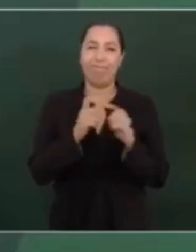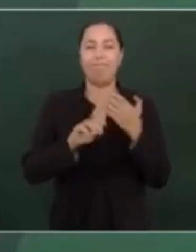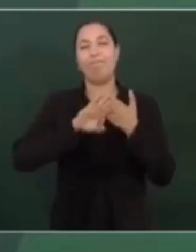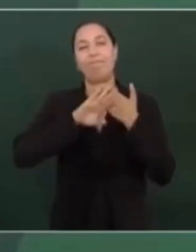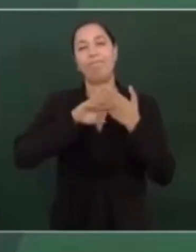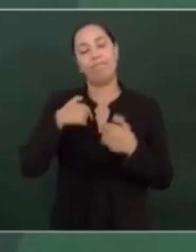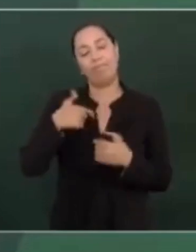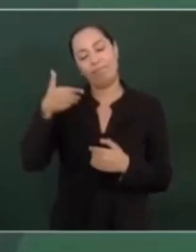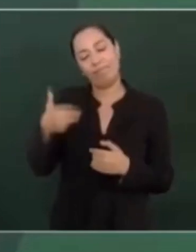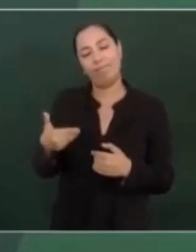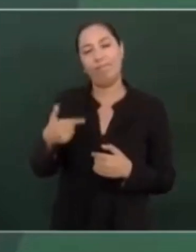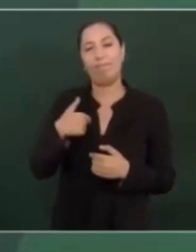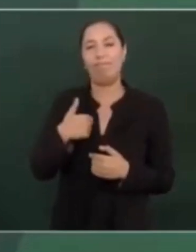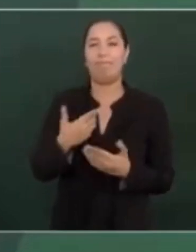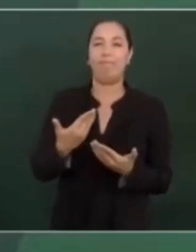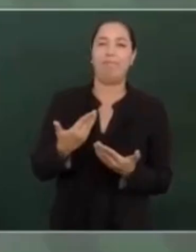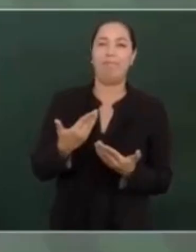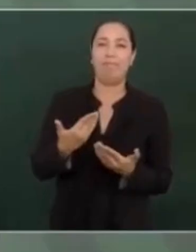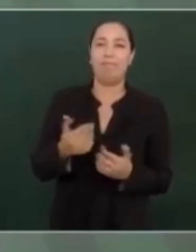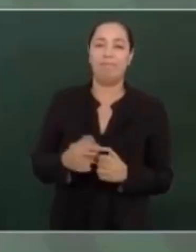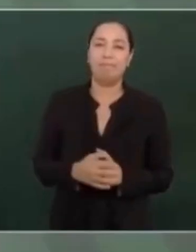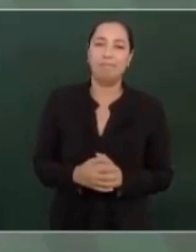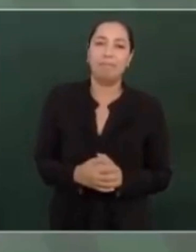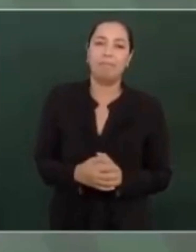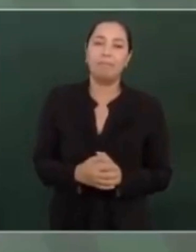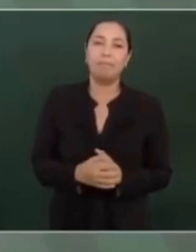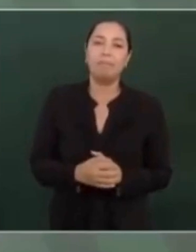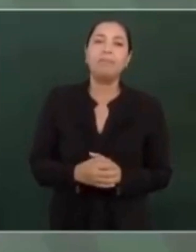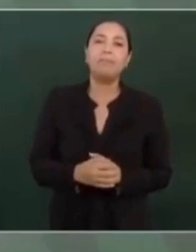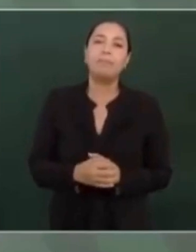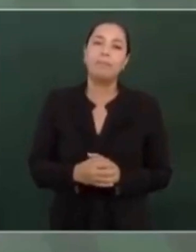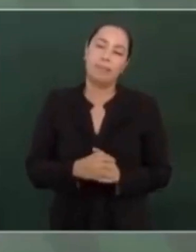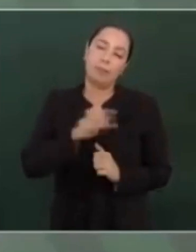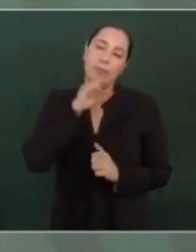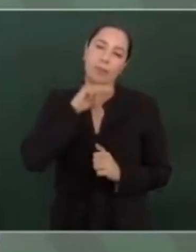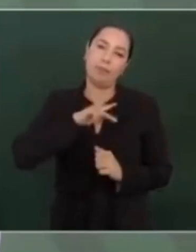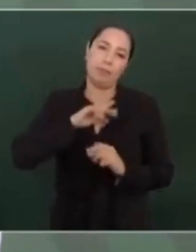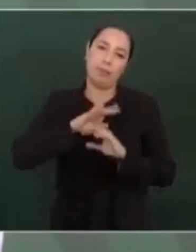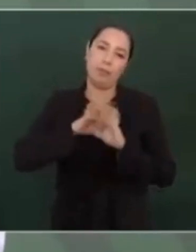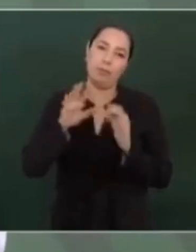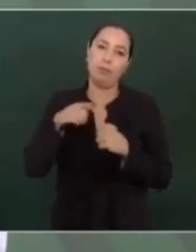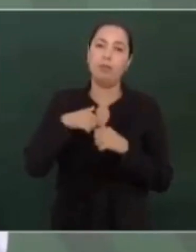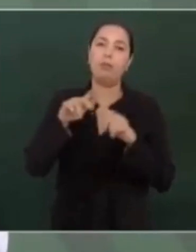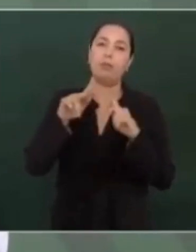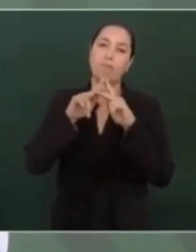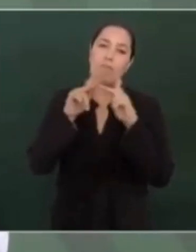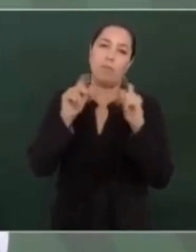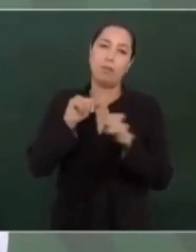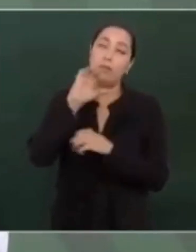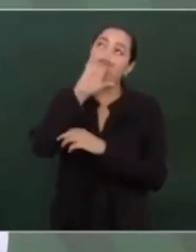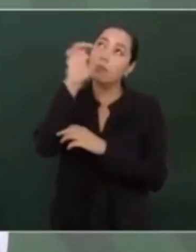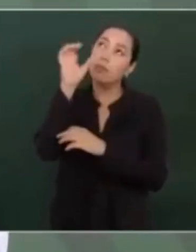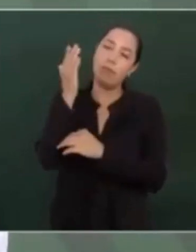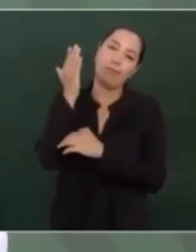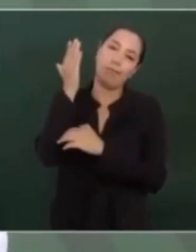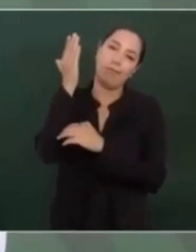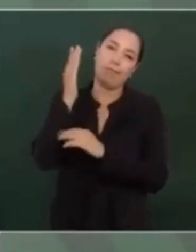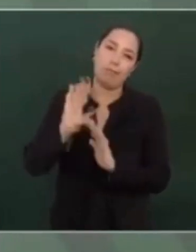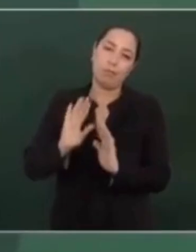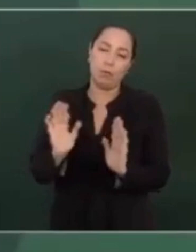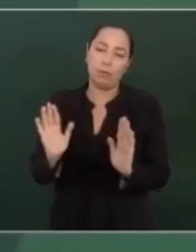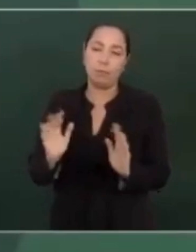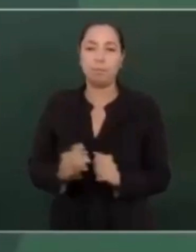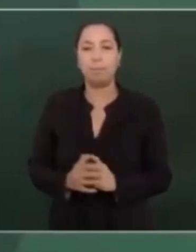formó, ya está en el cielo y